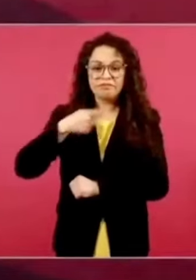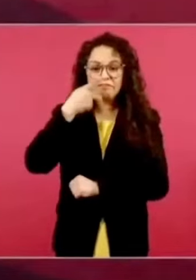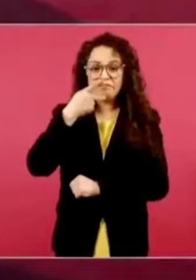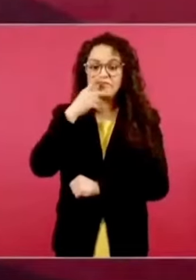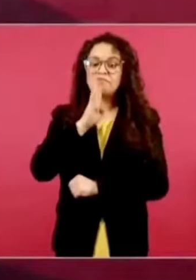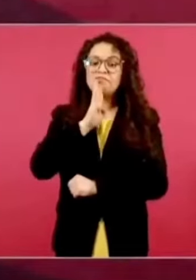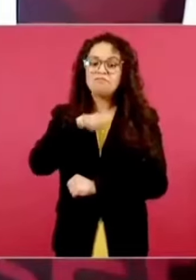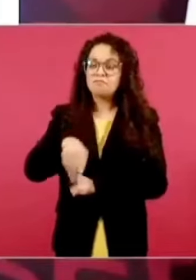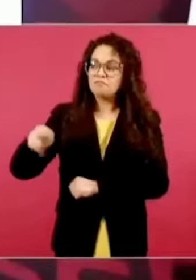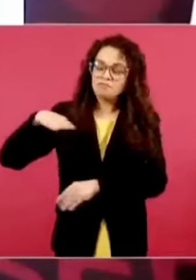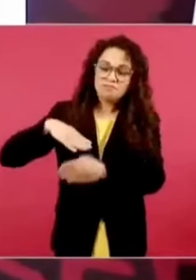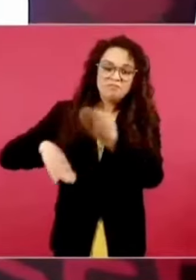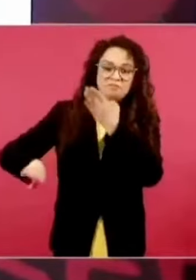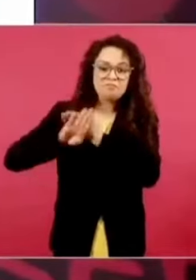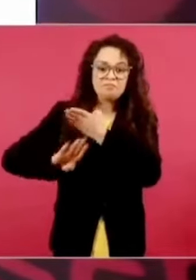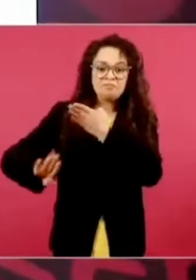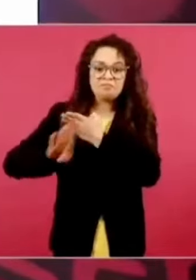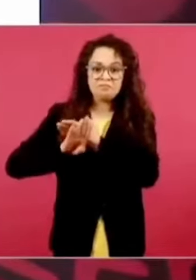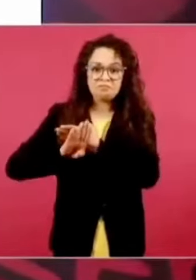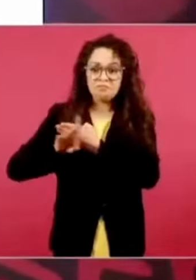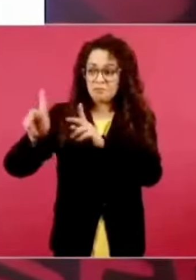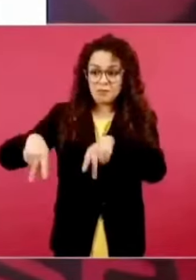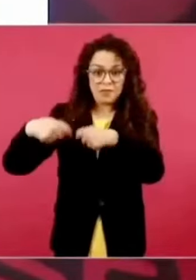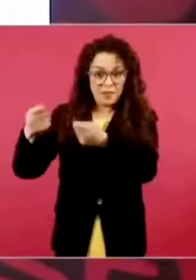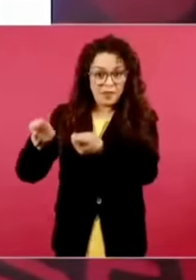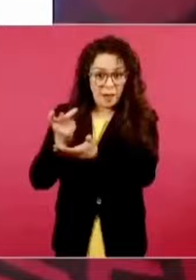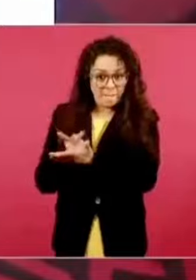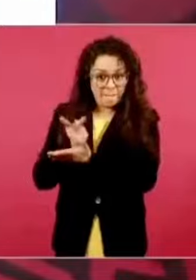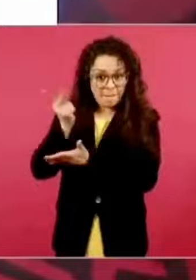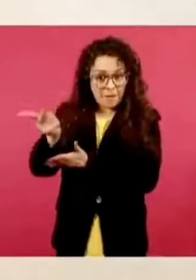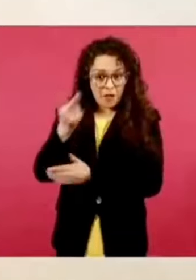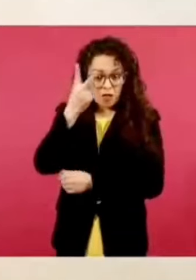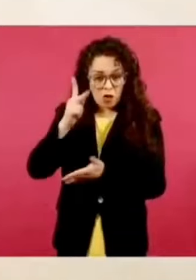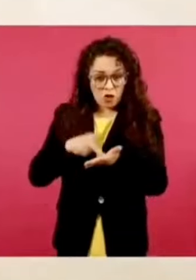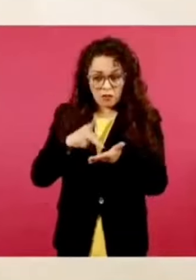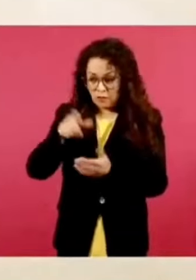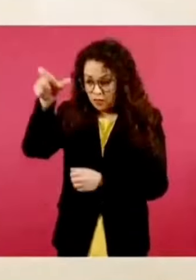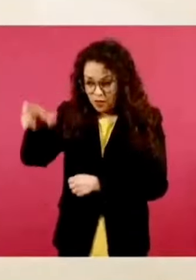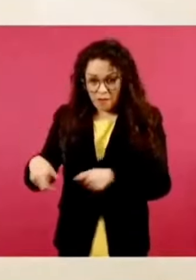periodista premiado dos veces